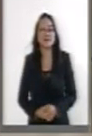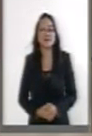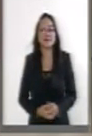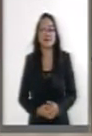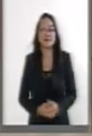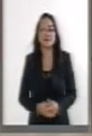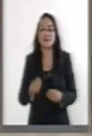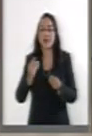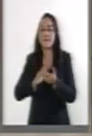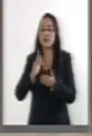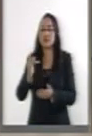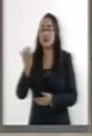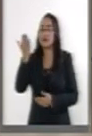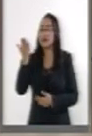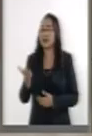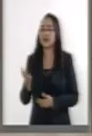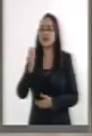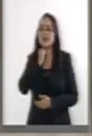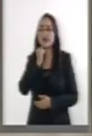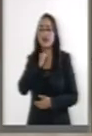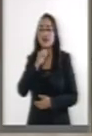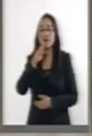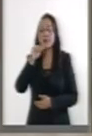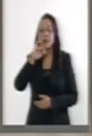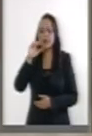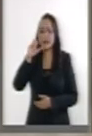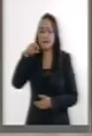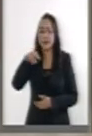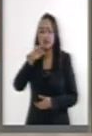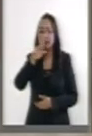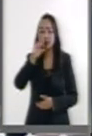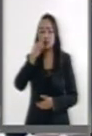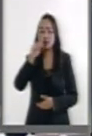Muchas gracias, senador Benjamín Robles Montoya.